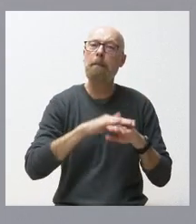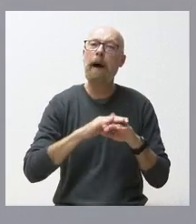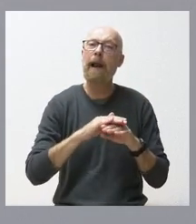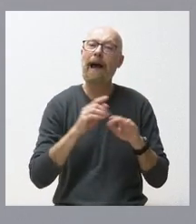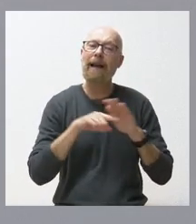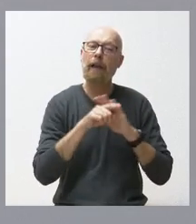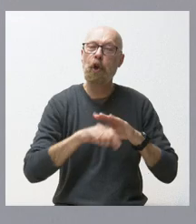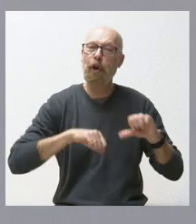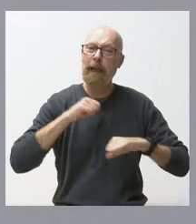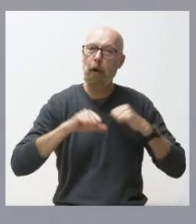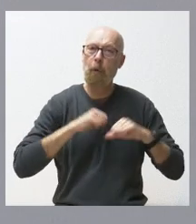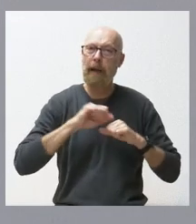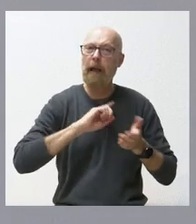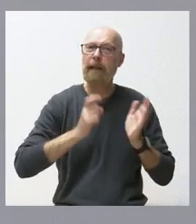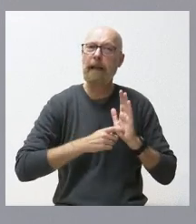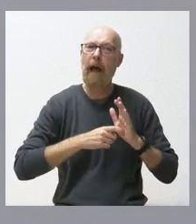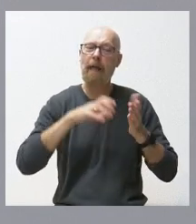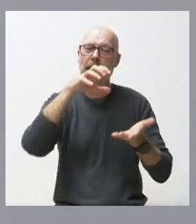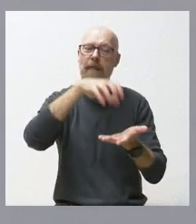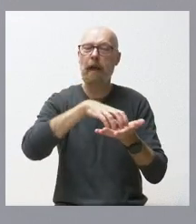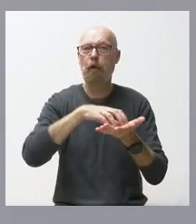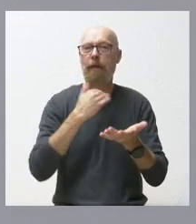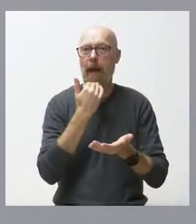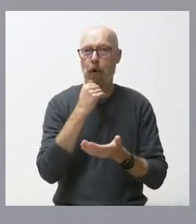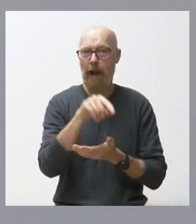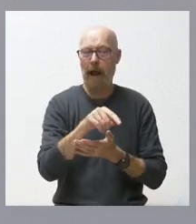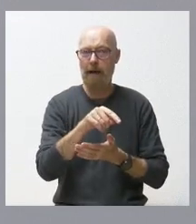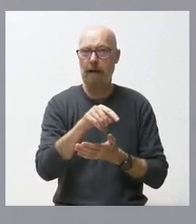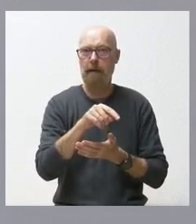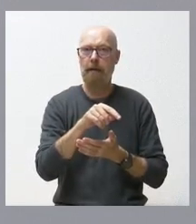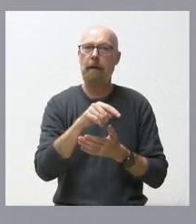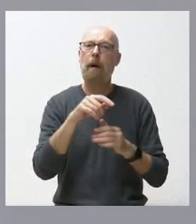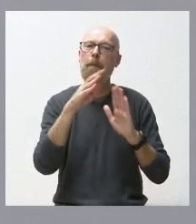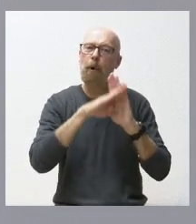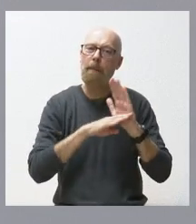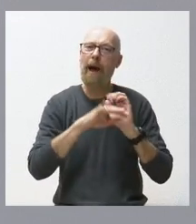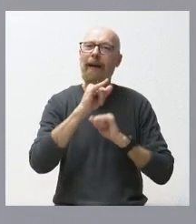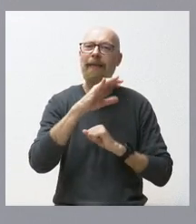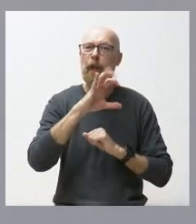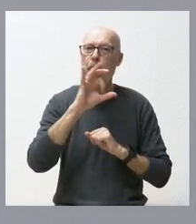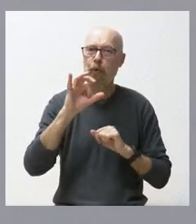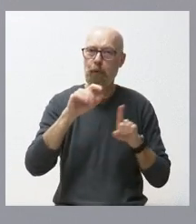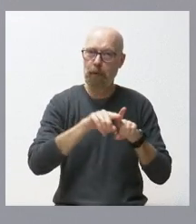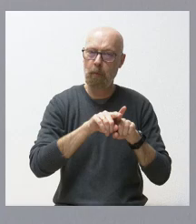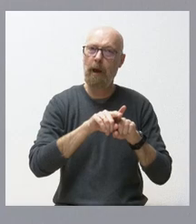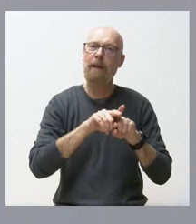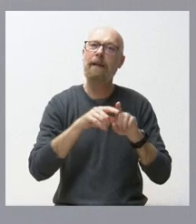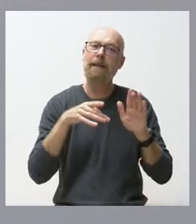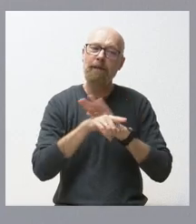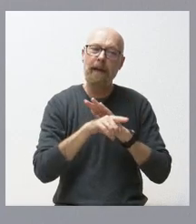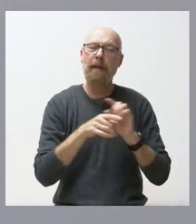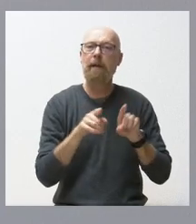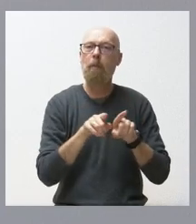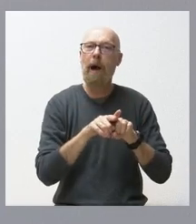quirúrgica integral del complejo de Zamora, el programa Cirus, y de esta forma la aplicación tiene por objeto minimizar las interrupciones y